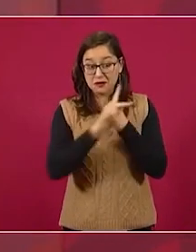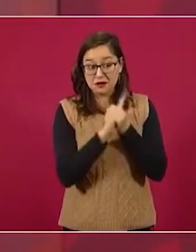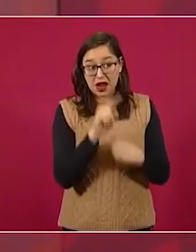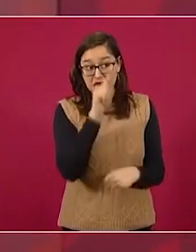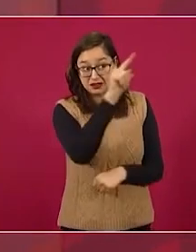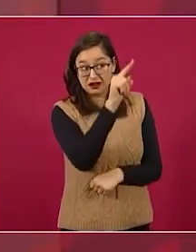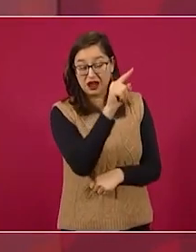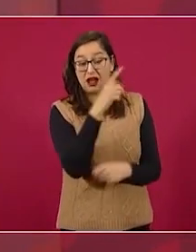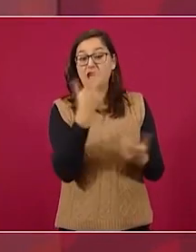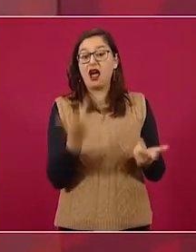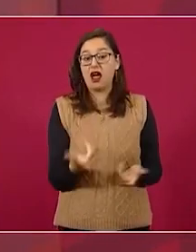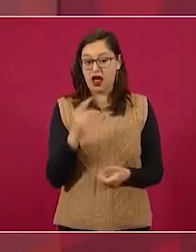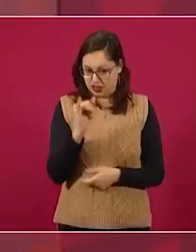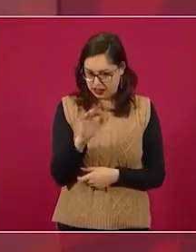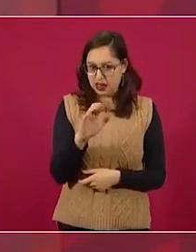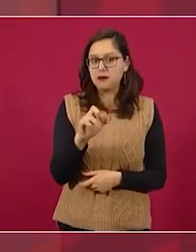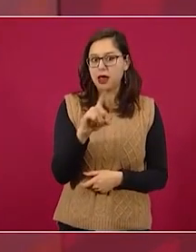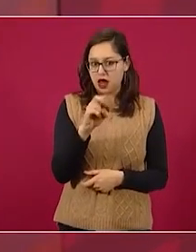aumentó